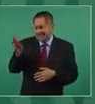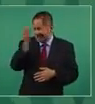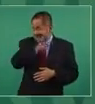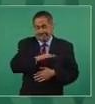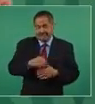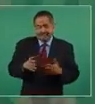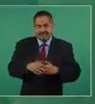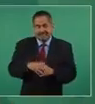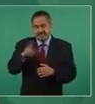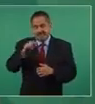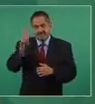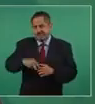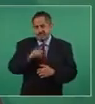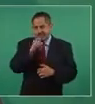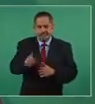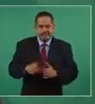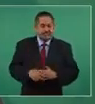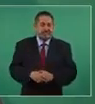No es cierto.